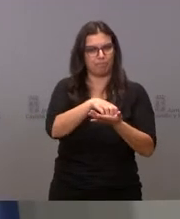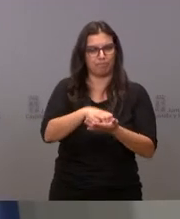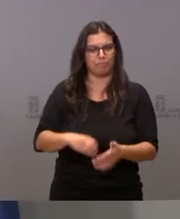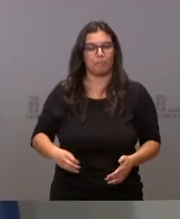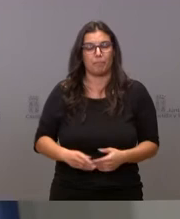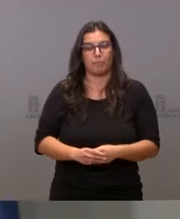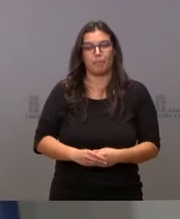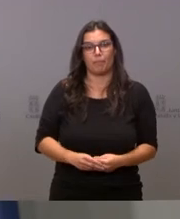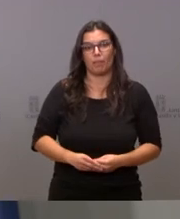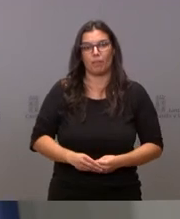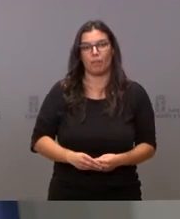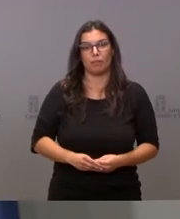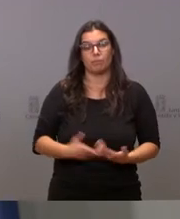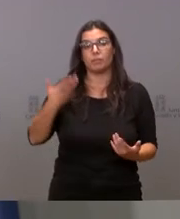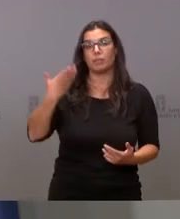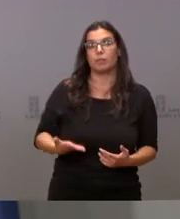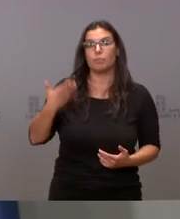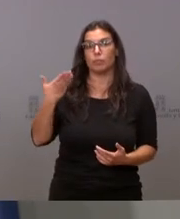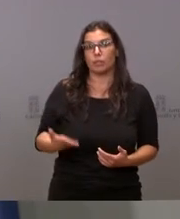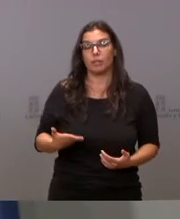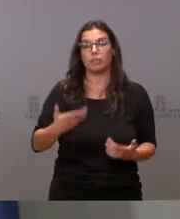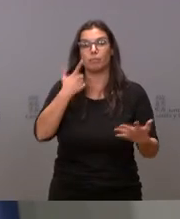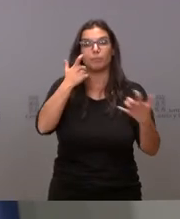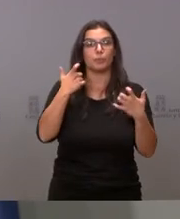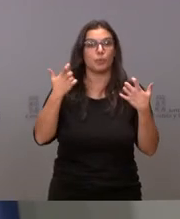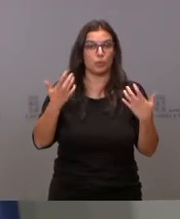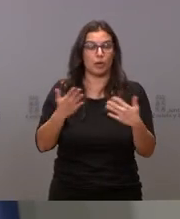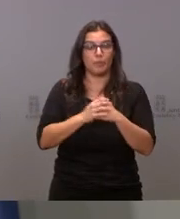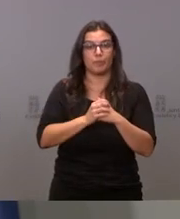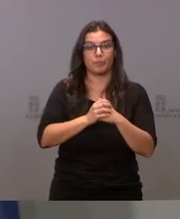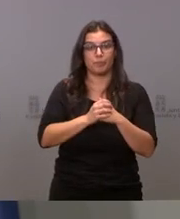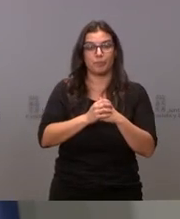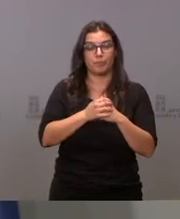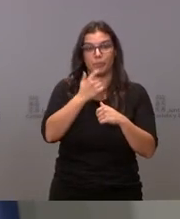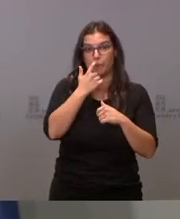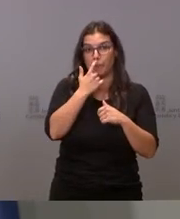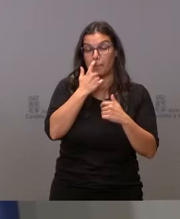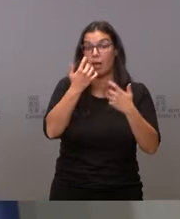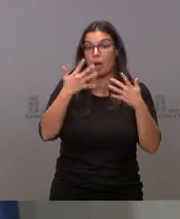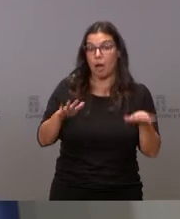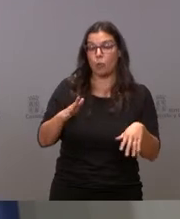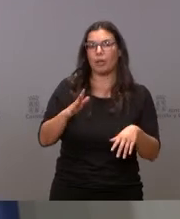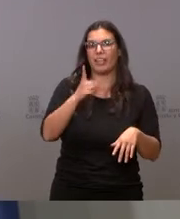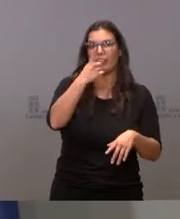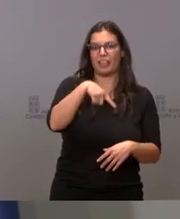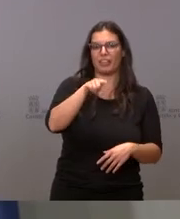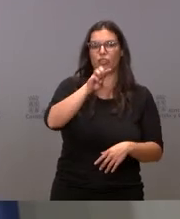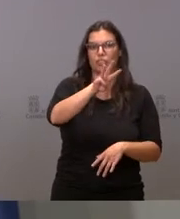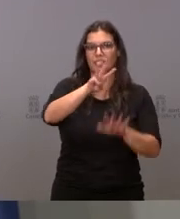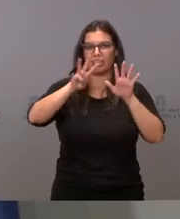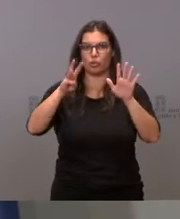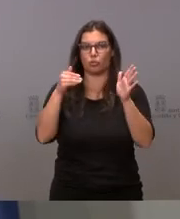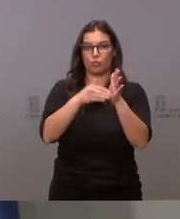respecto, es importante destacar que, a pesar de que aún tenemos 138.000 personas en paro, hay